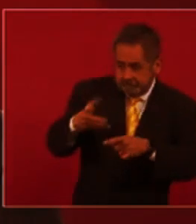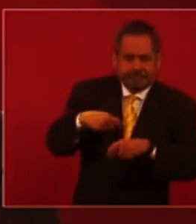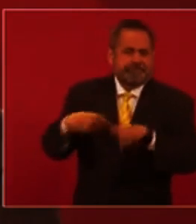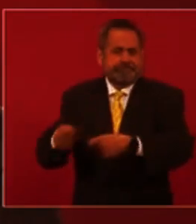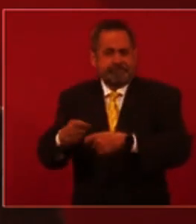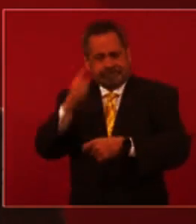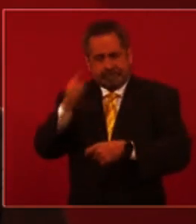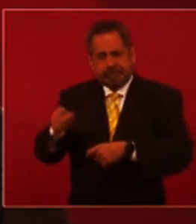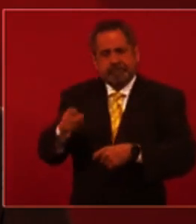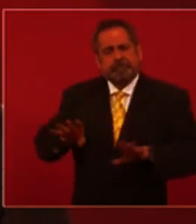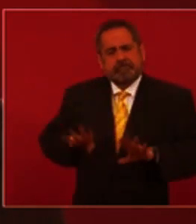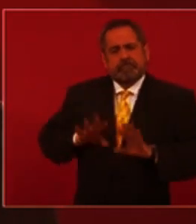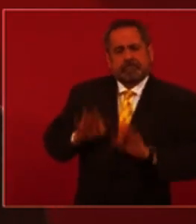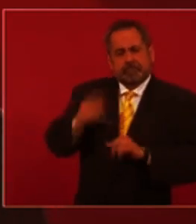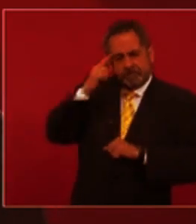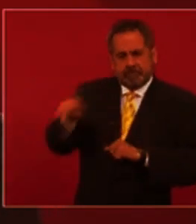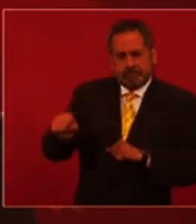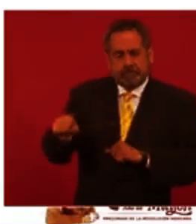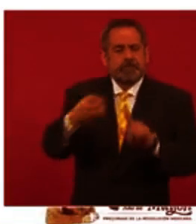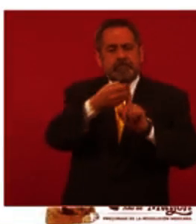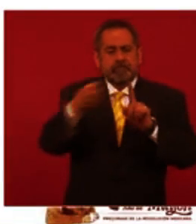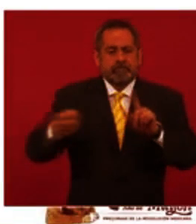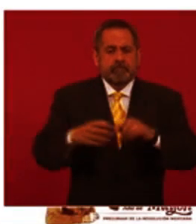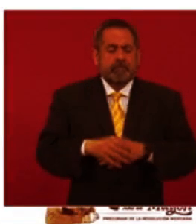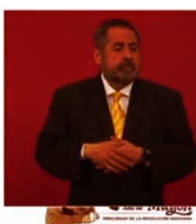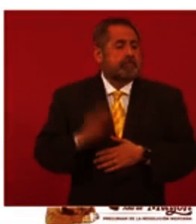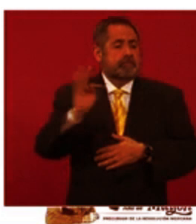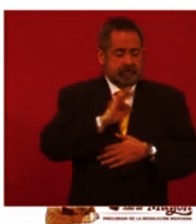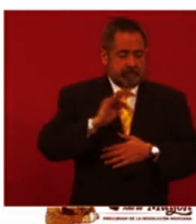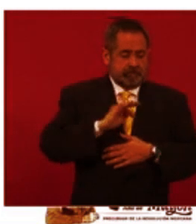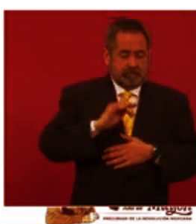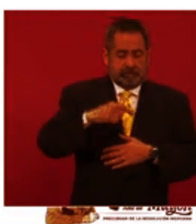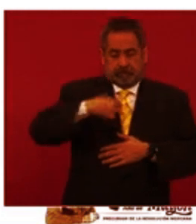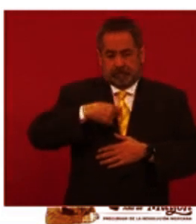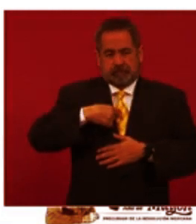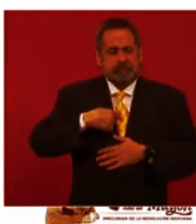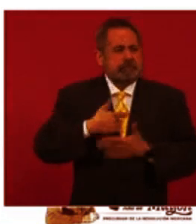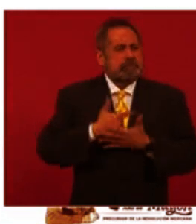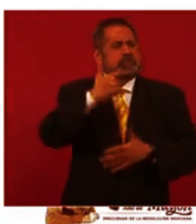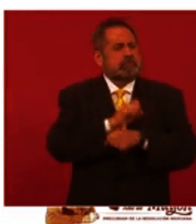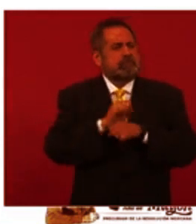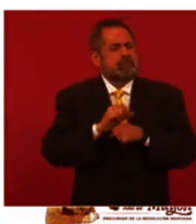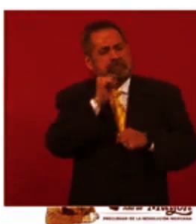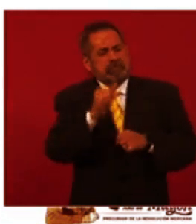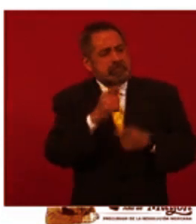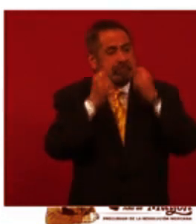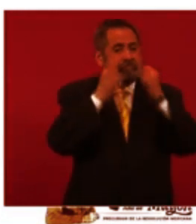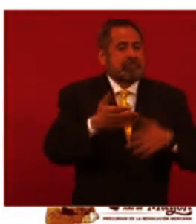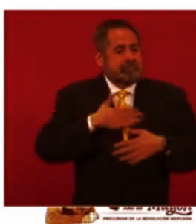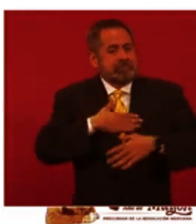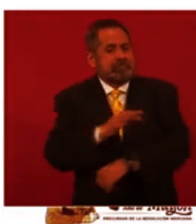ponerla de manera ordenada para que no se vacune alguien de bajo riesgo en vez de alguien de alto riesgo. Entonces, estamos vacunando ya,